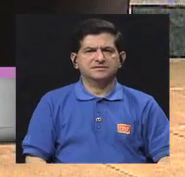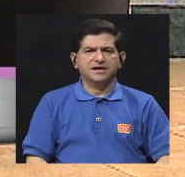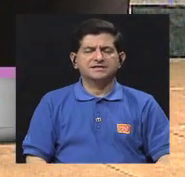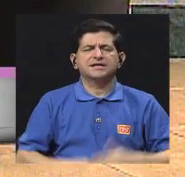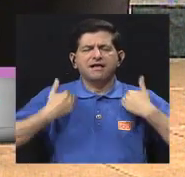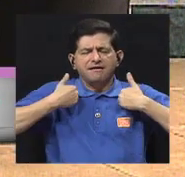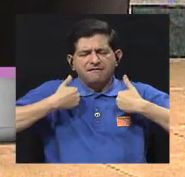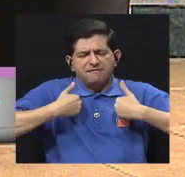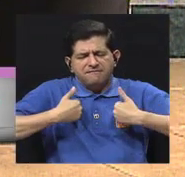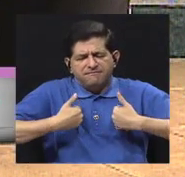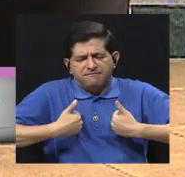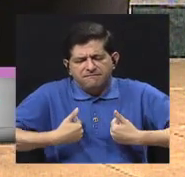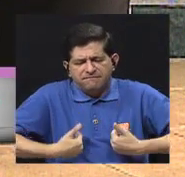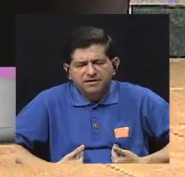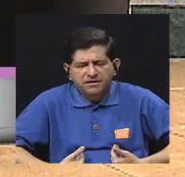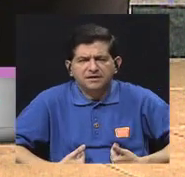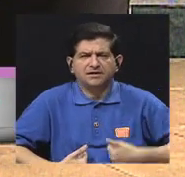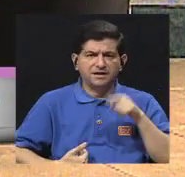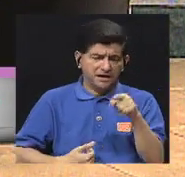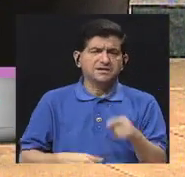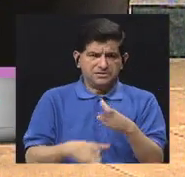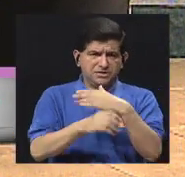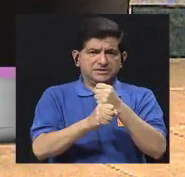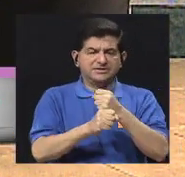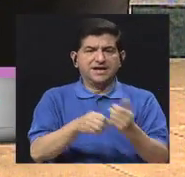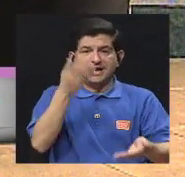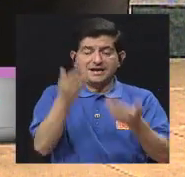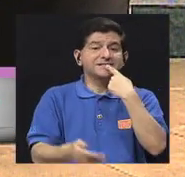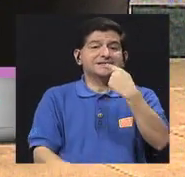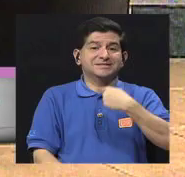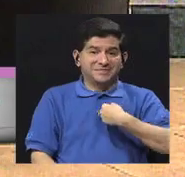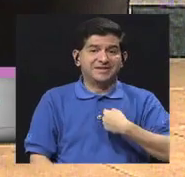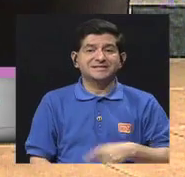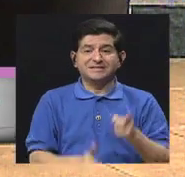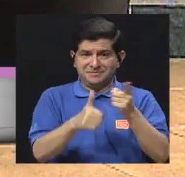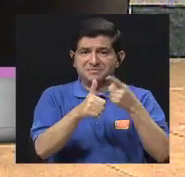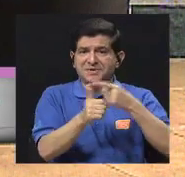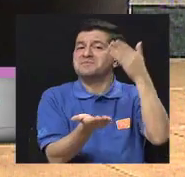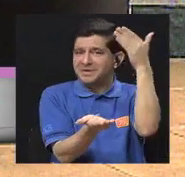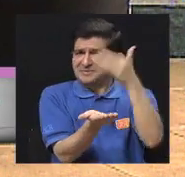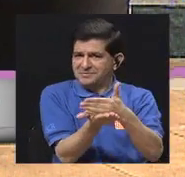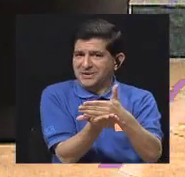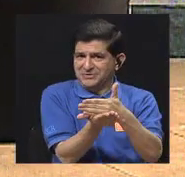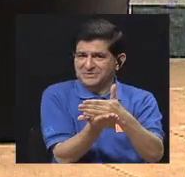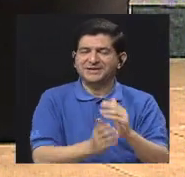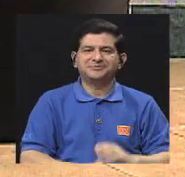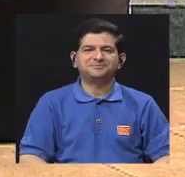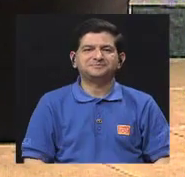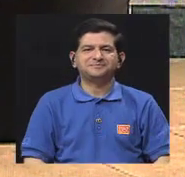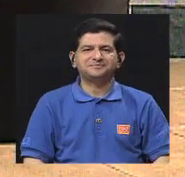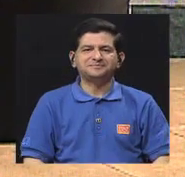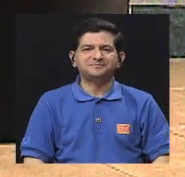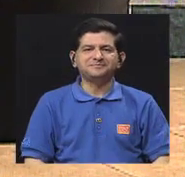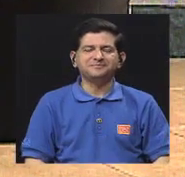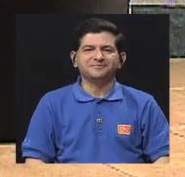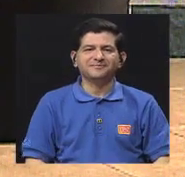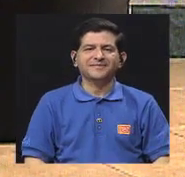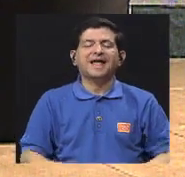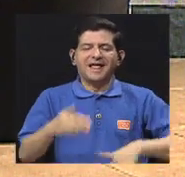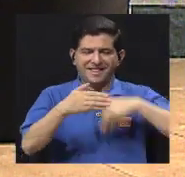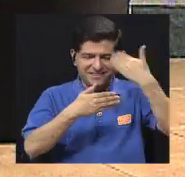el cansancio, que eso podría también generar, ¿verdad? Tal vez me están indicando que tenemos que hacer una primera pausa y